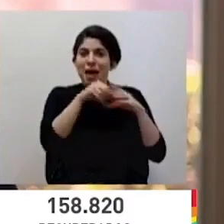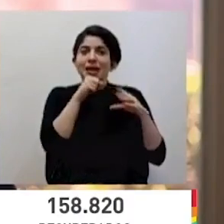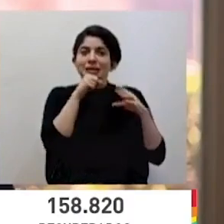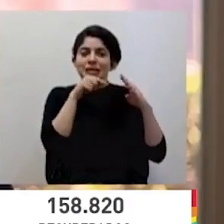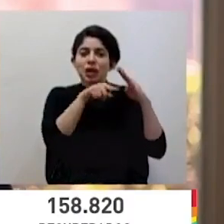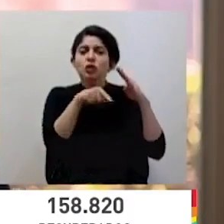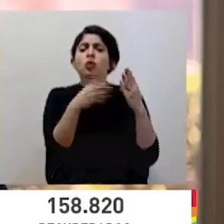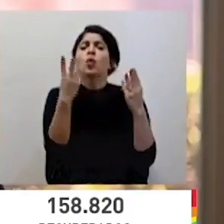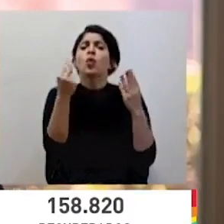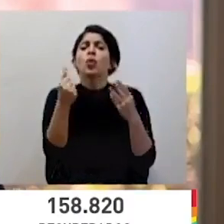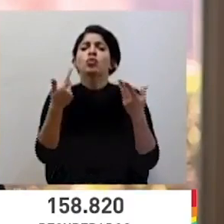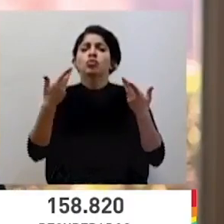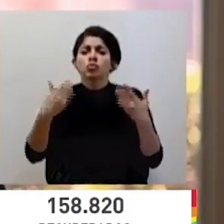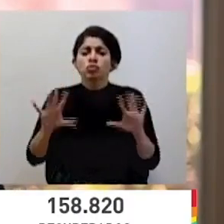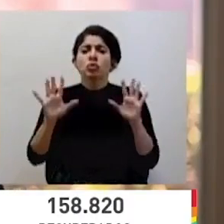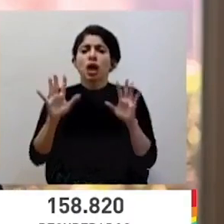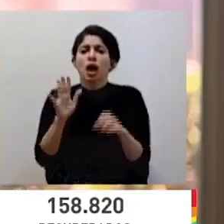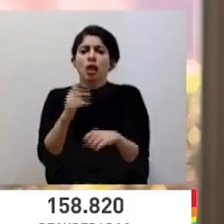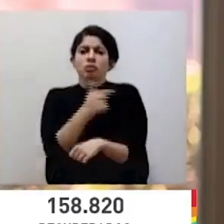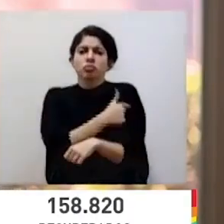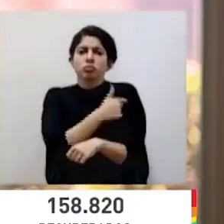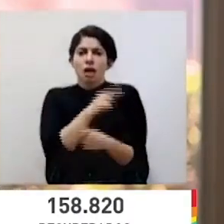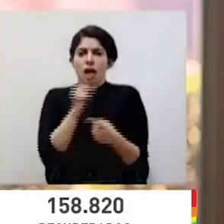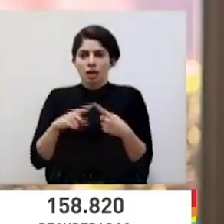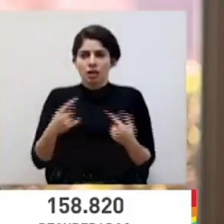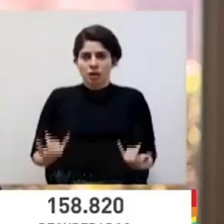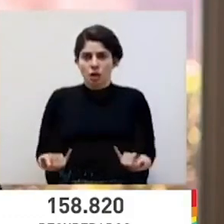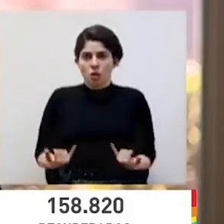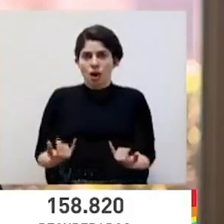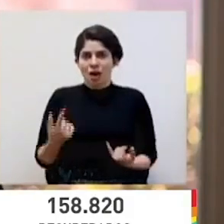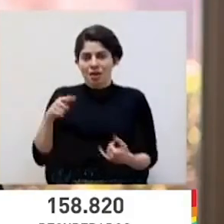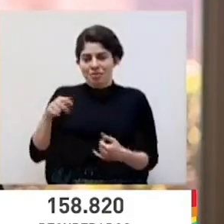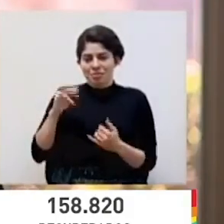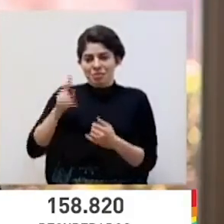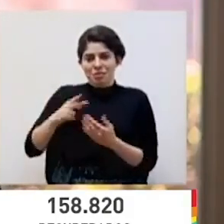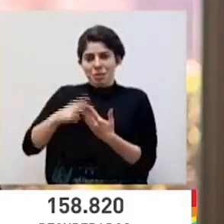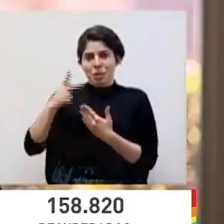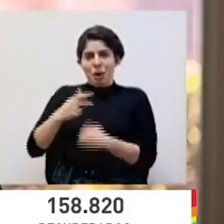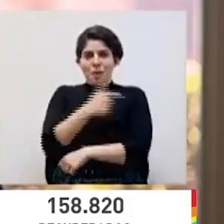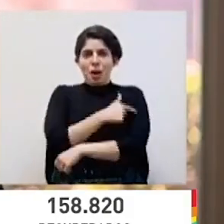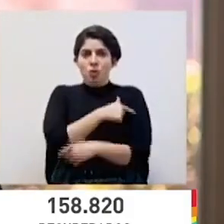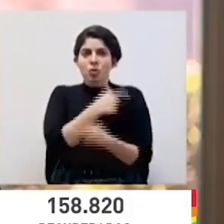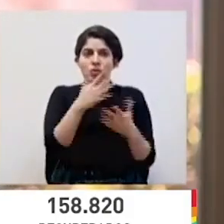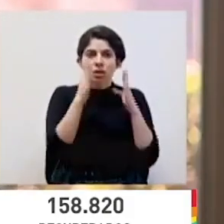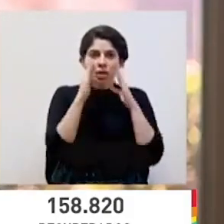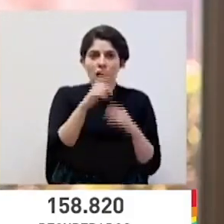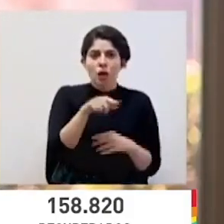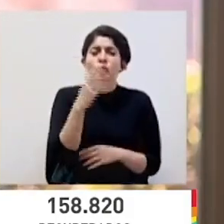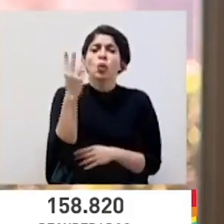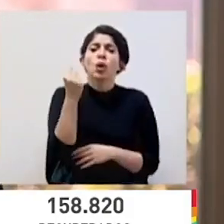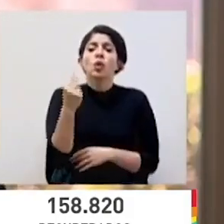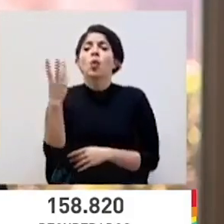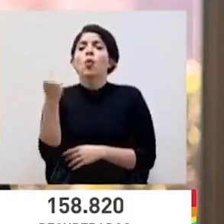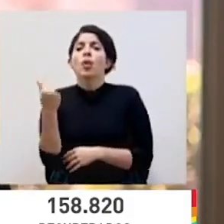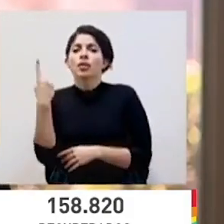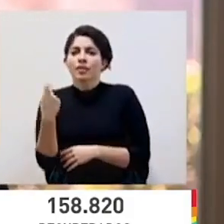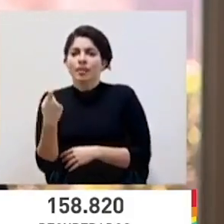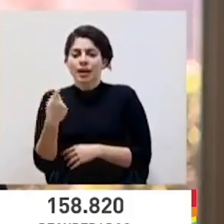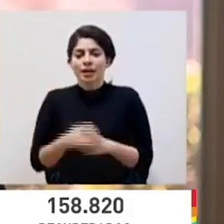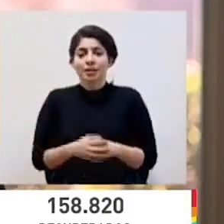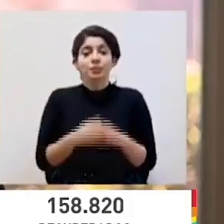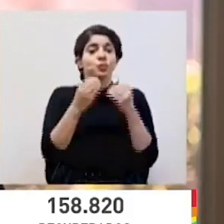también han sido abarcados hasta el momento por el programa de vacunación? ¿Cuántos quedan pendientes?